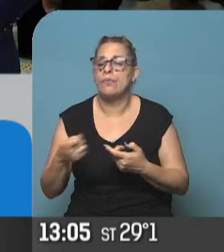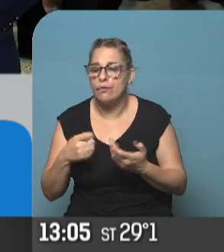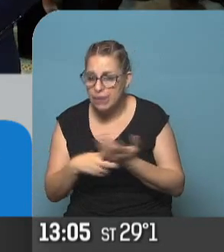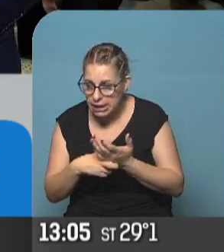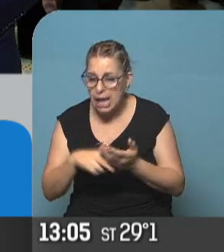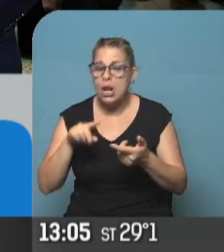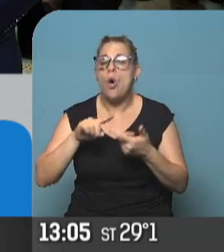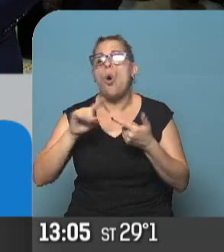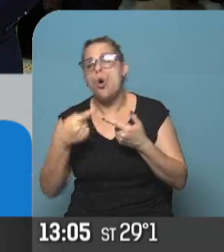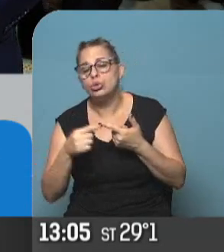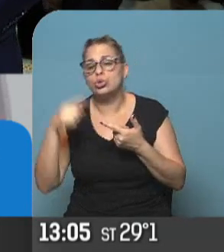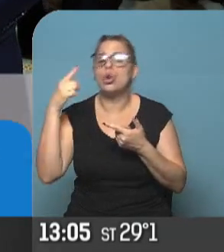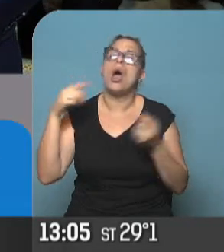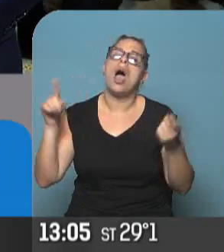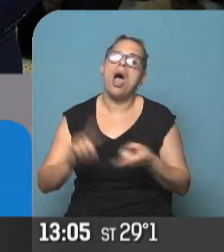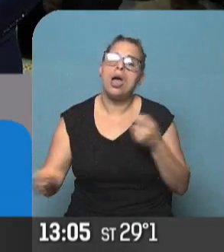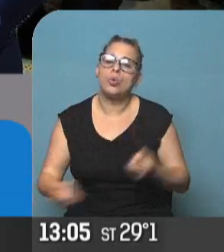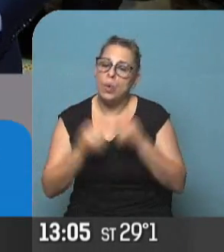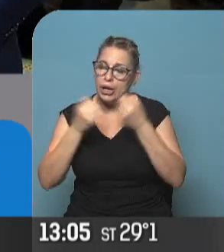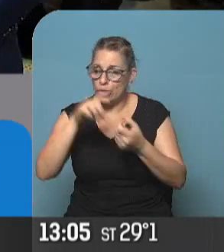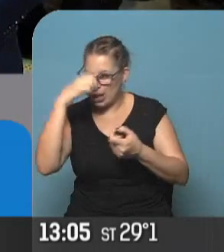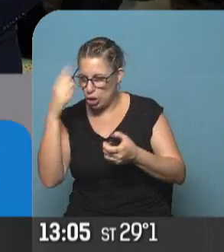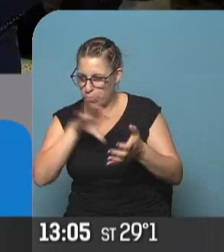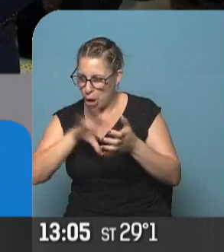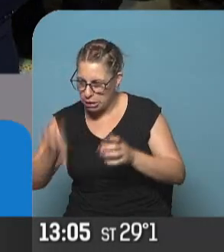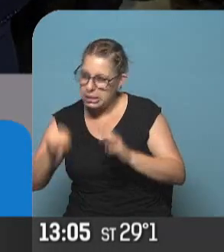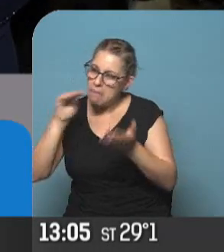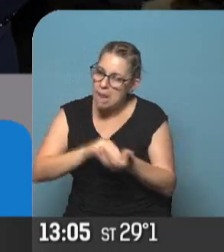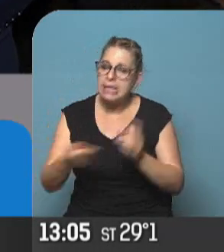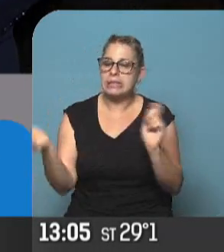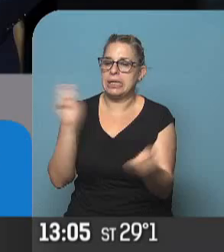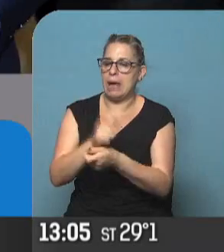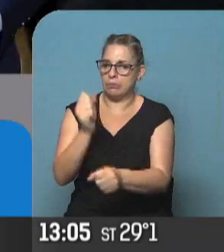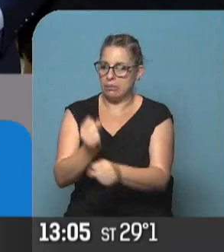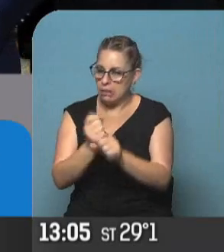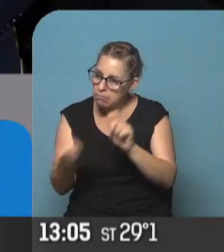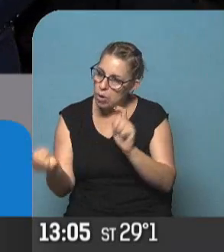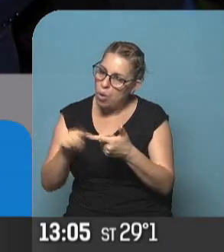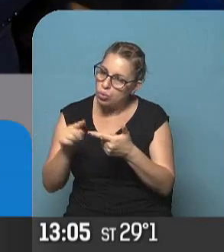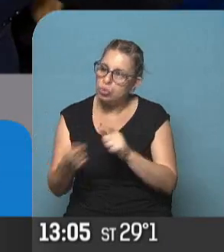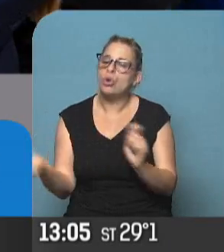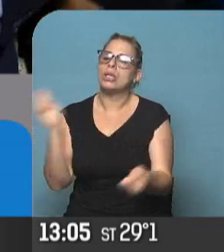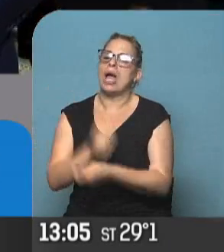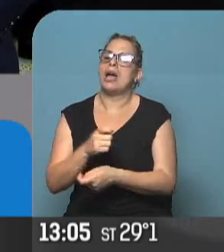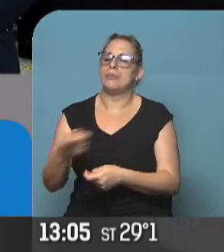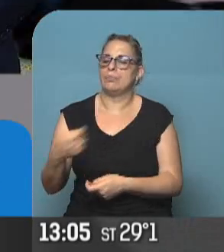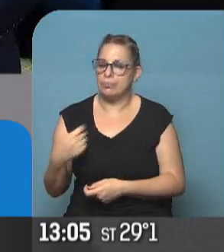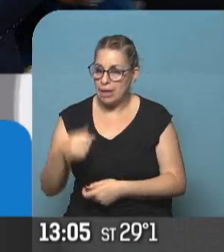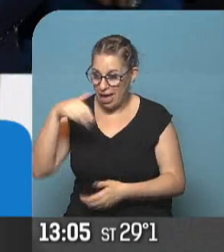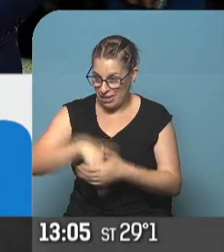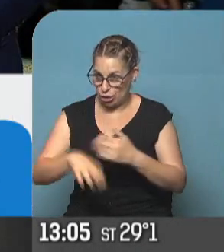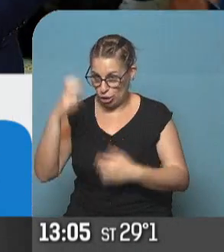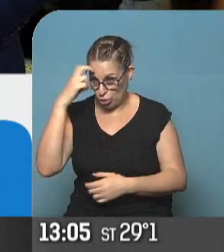-Provincias y además la reforma previsional y la reforma laboral aquí en el Congreso de la Nación. Si les parece,